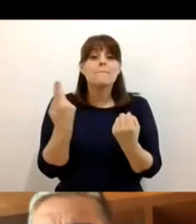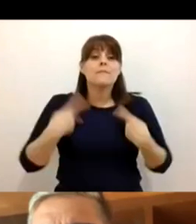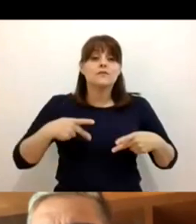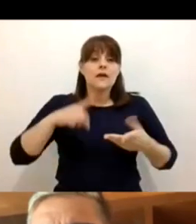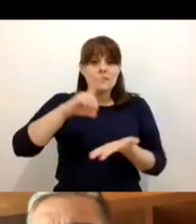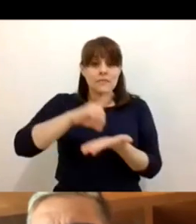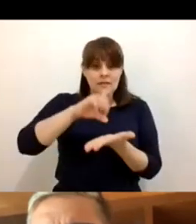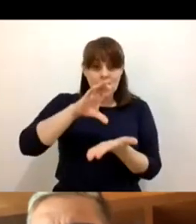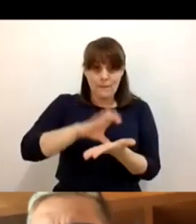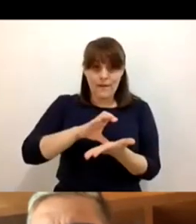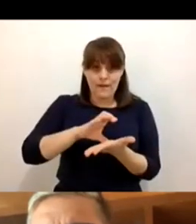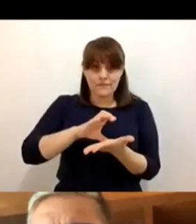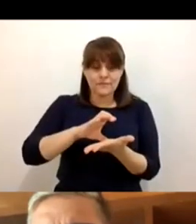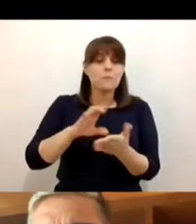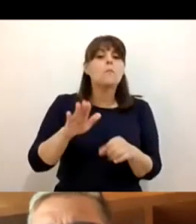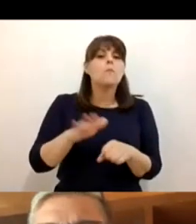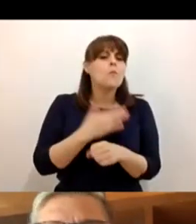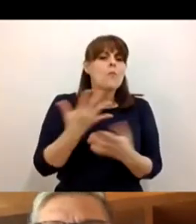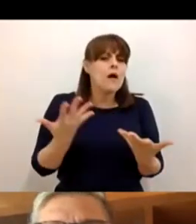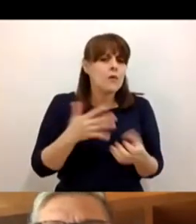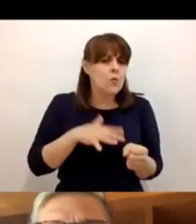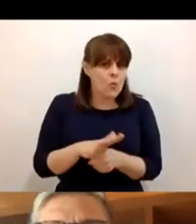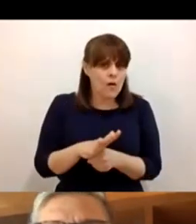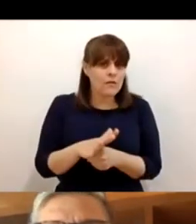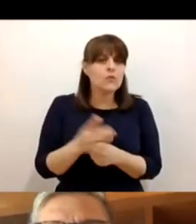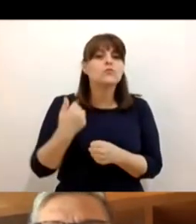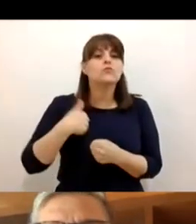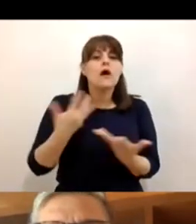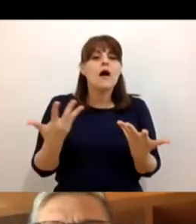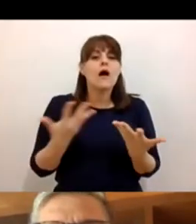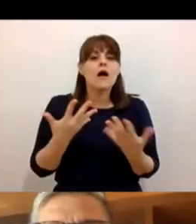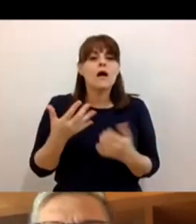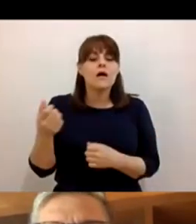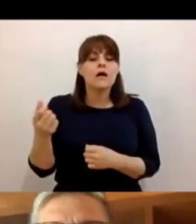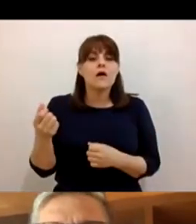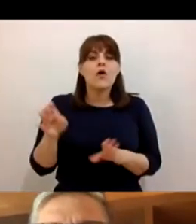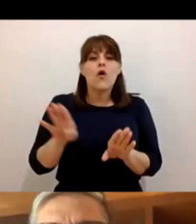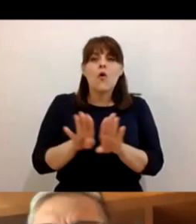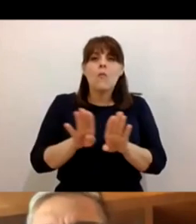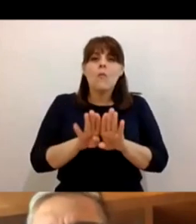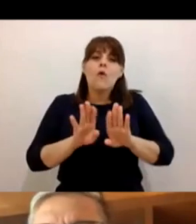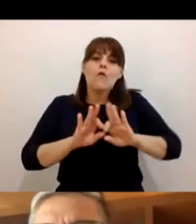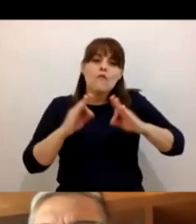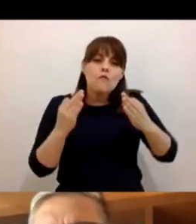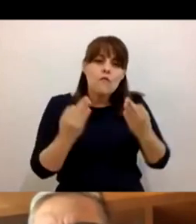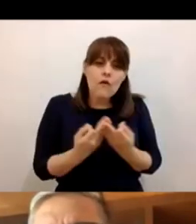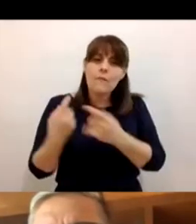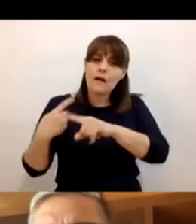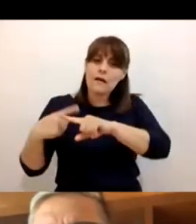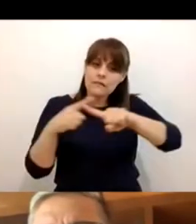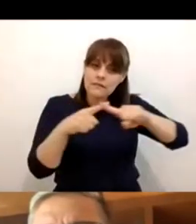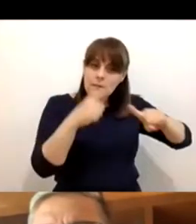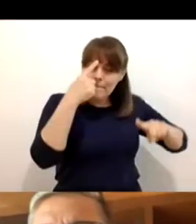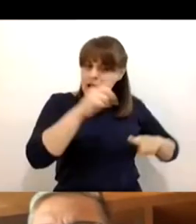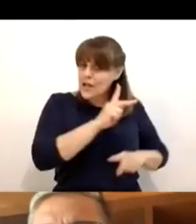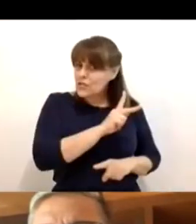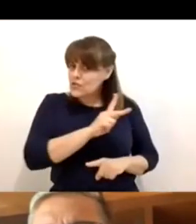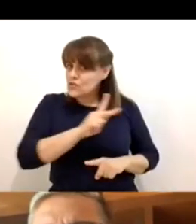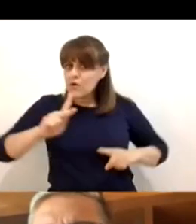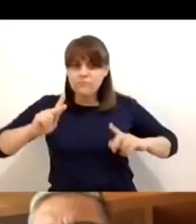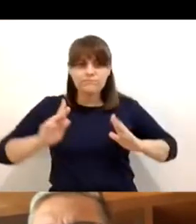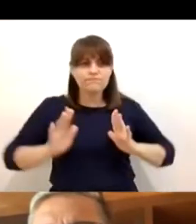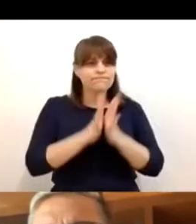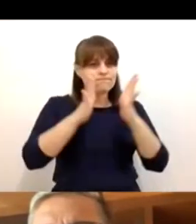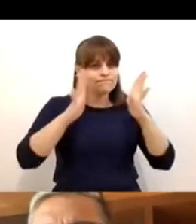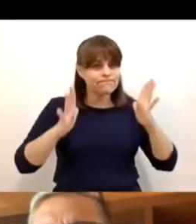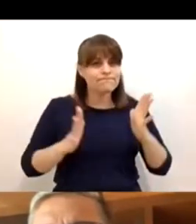Al facilitar, pues, todas las posibilidades para que todo mundo participara del